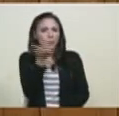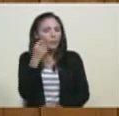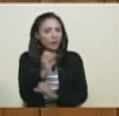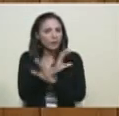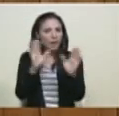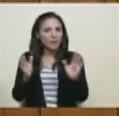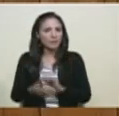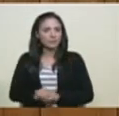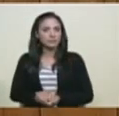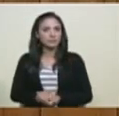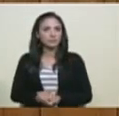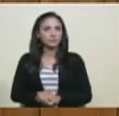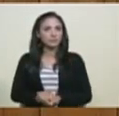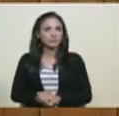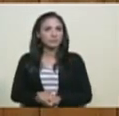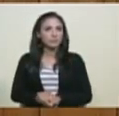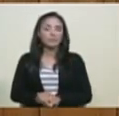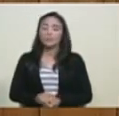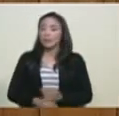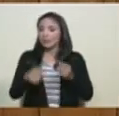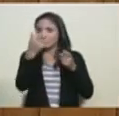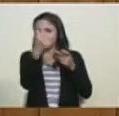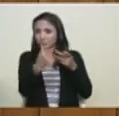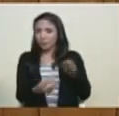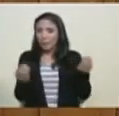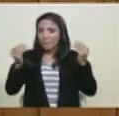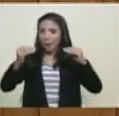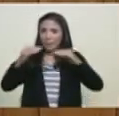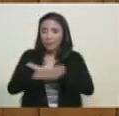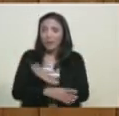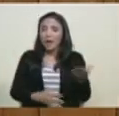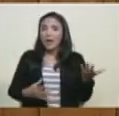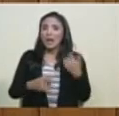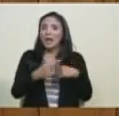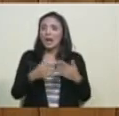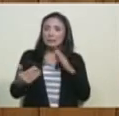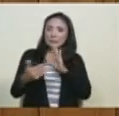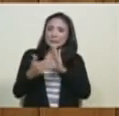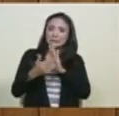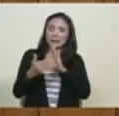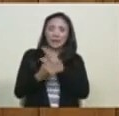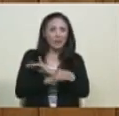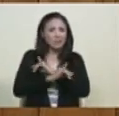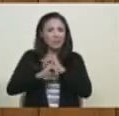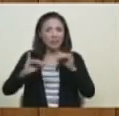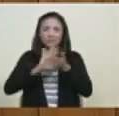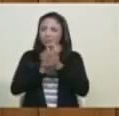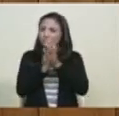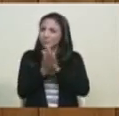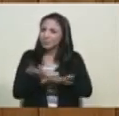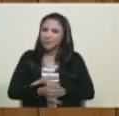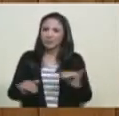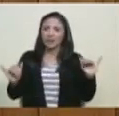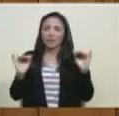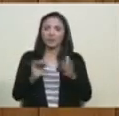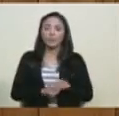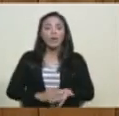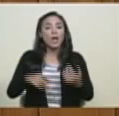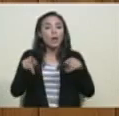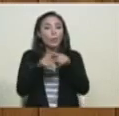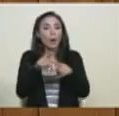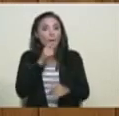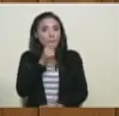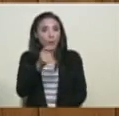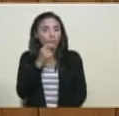Busquemos la justicia. Estas cosas no pueden suceder en este mundo. No pueden suceder. Así como este señor periodista,